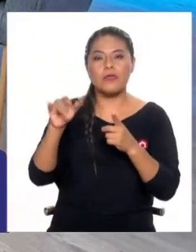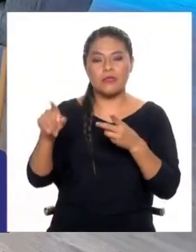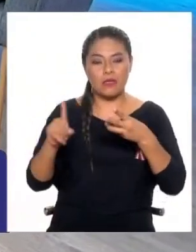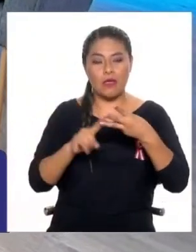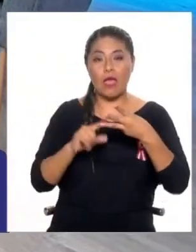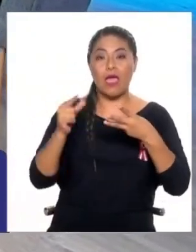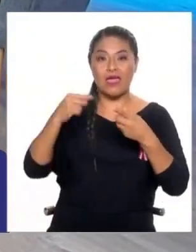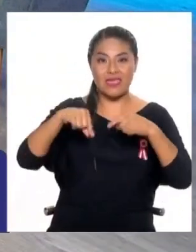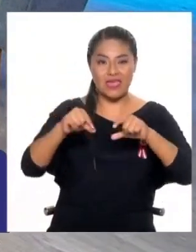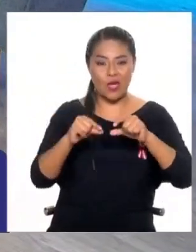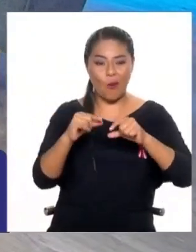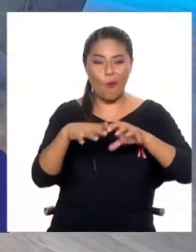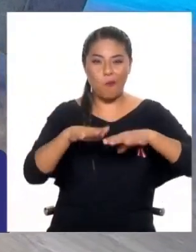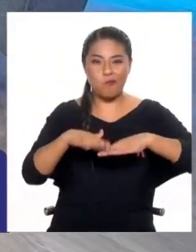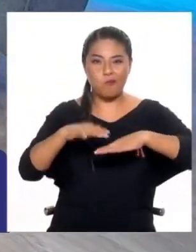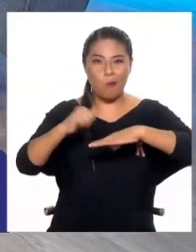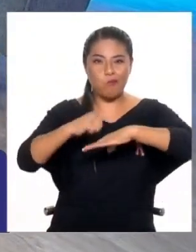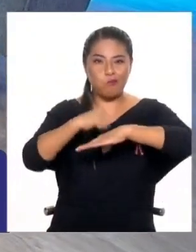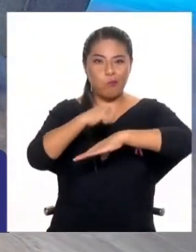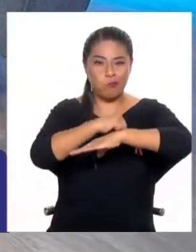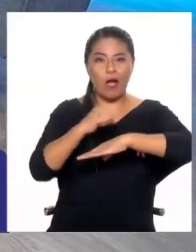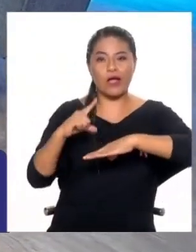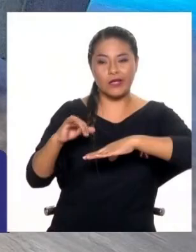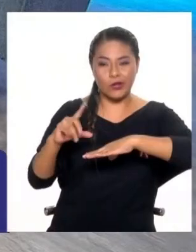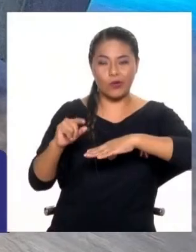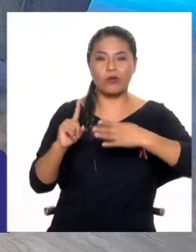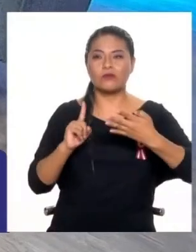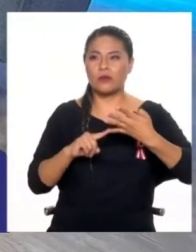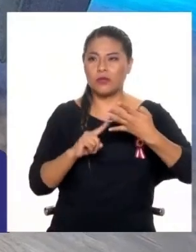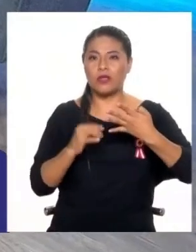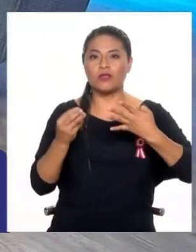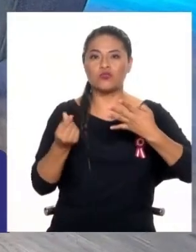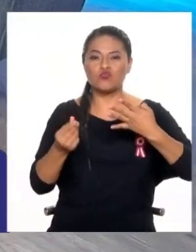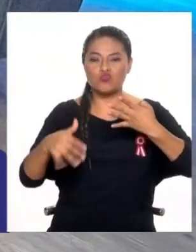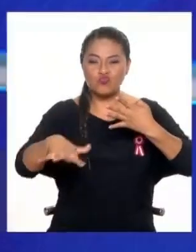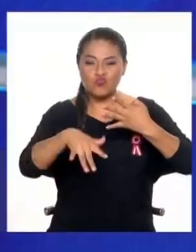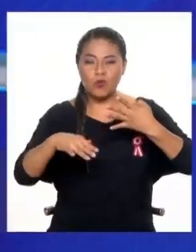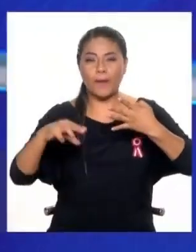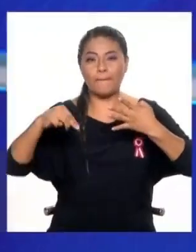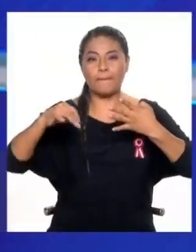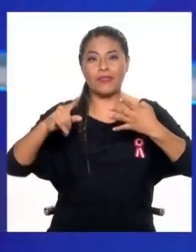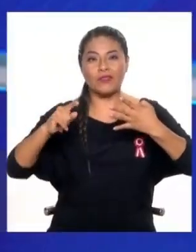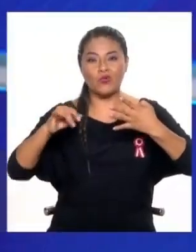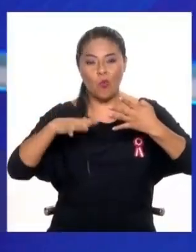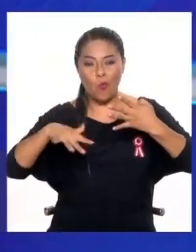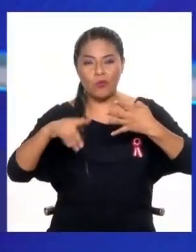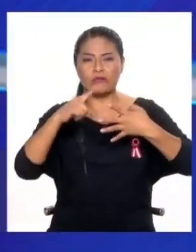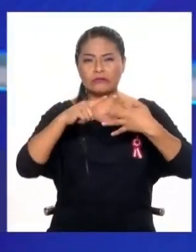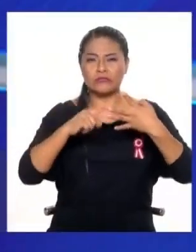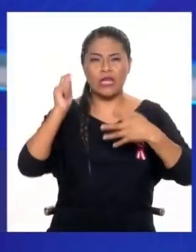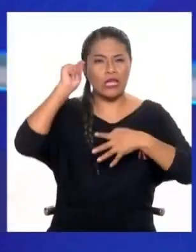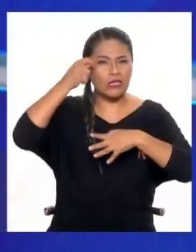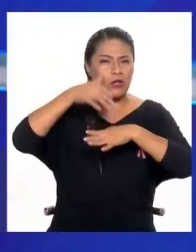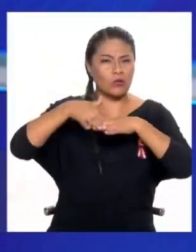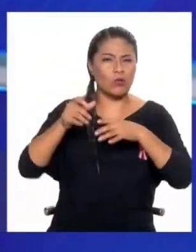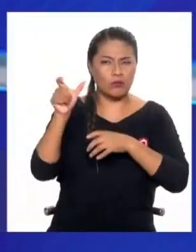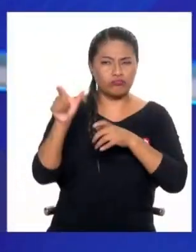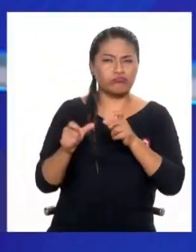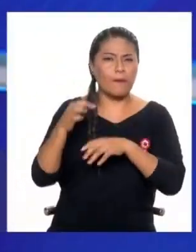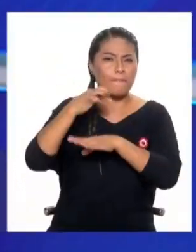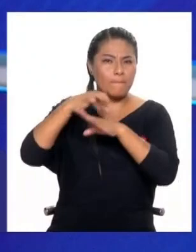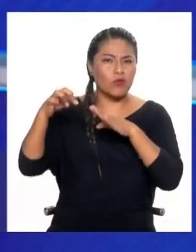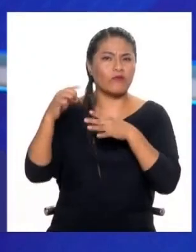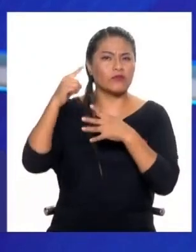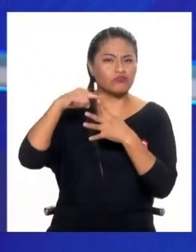Geológica, también están los meteorólogos. Entonces, me parece que por ahí también tenemos un soporte técnico,